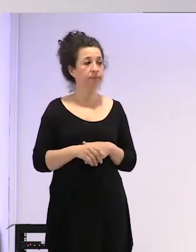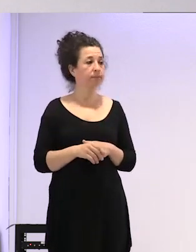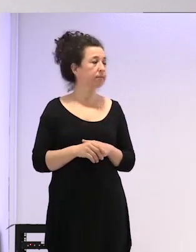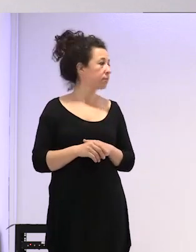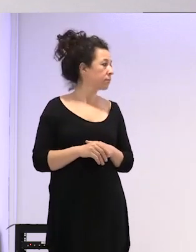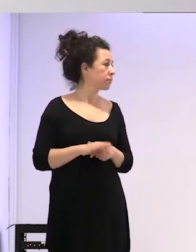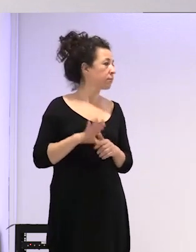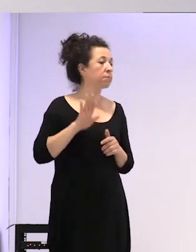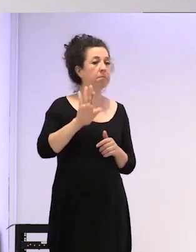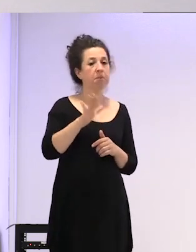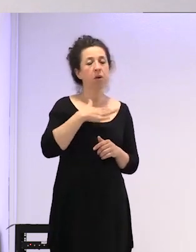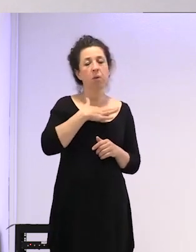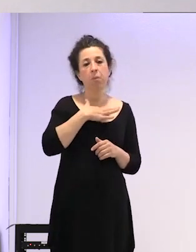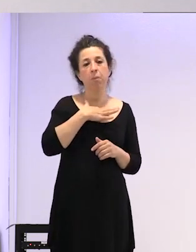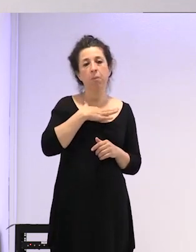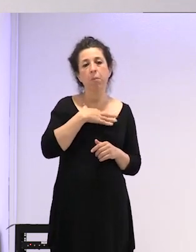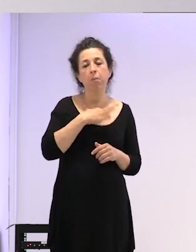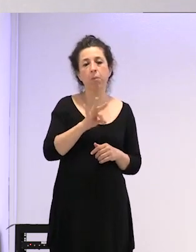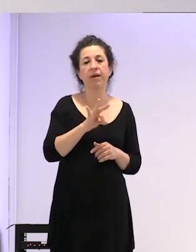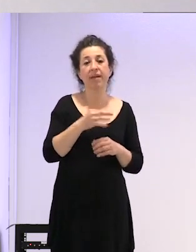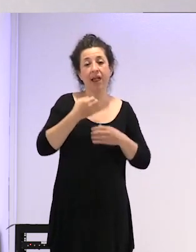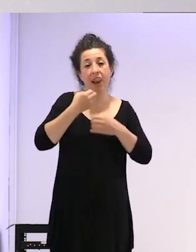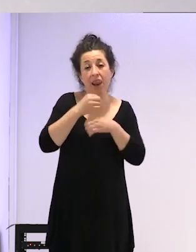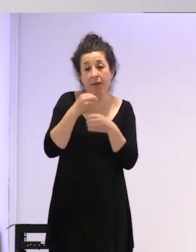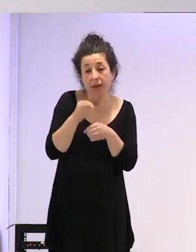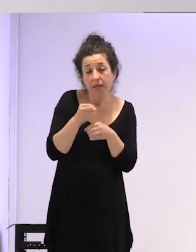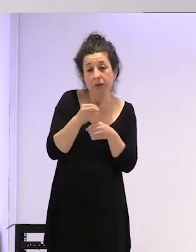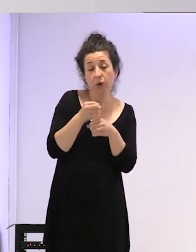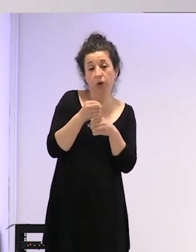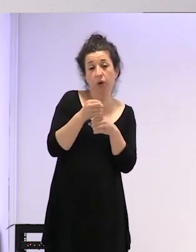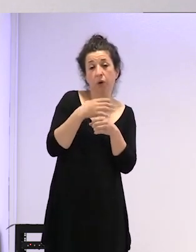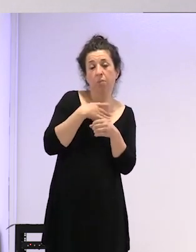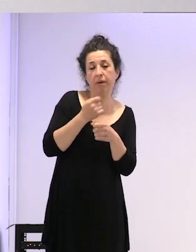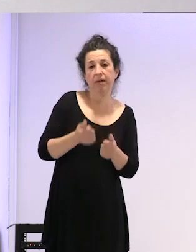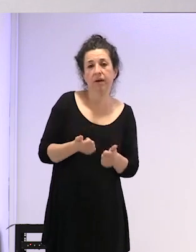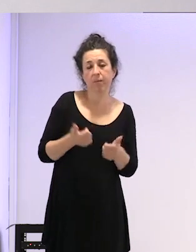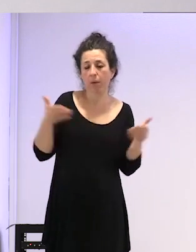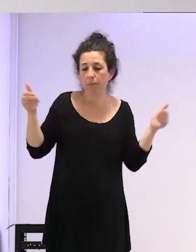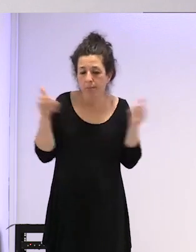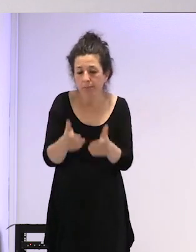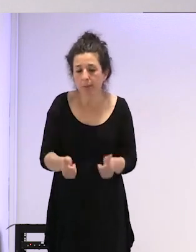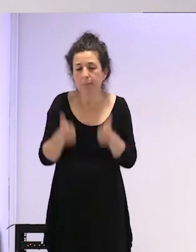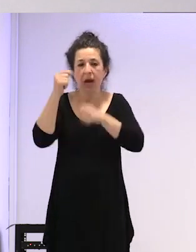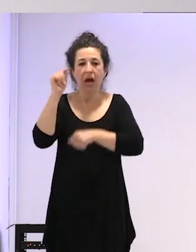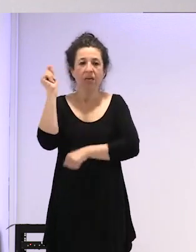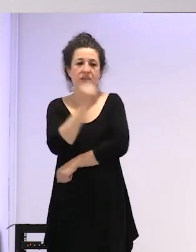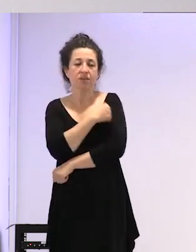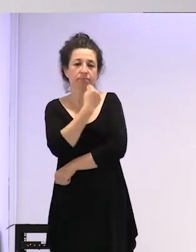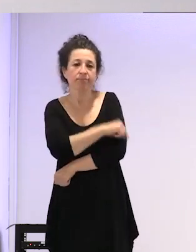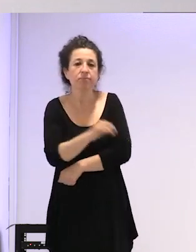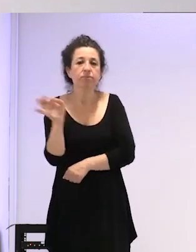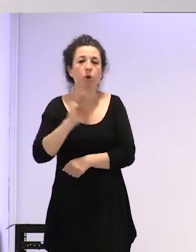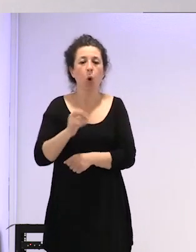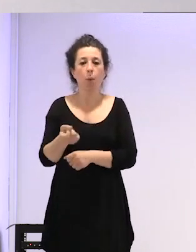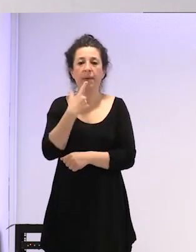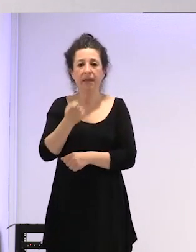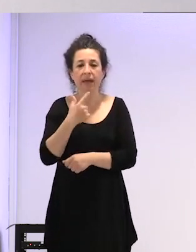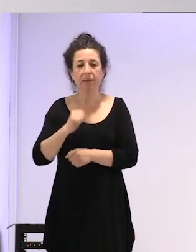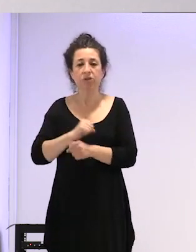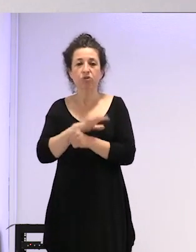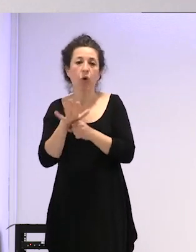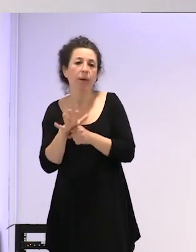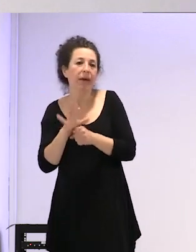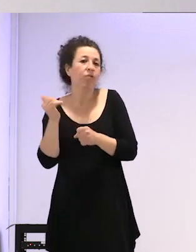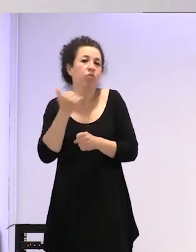pero también puede ser que hay algunos de los laboratorios pues estén más con el tema vacunas o medicamentos de COVID porque todo esto